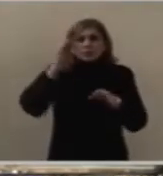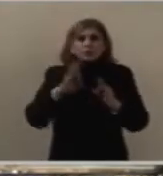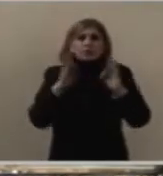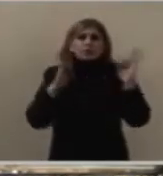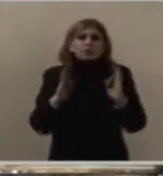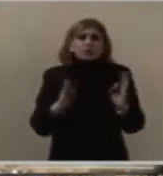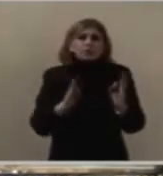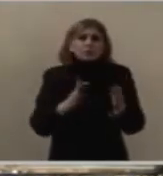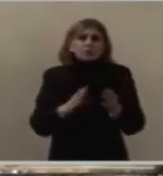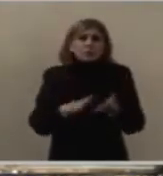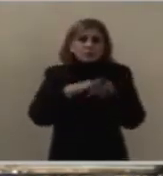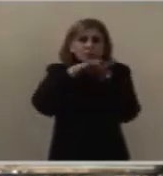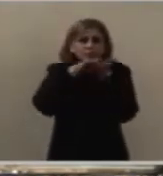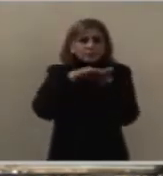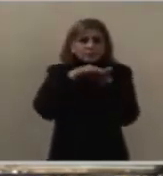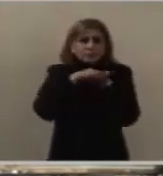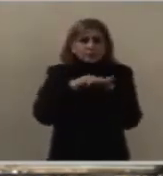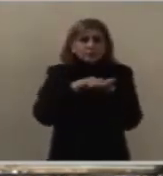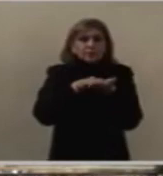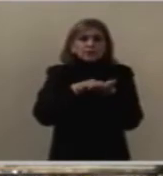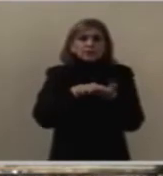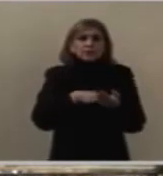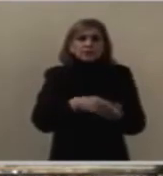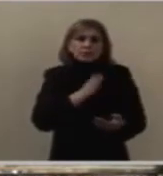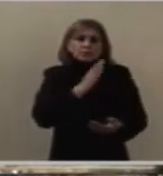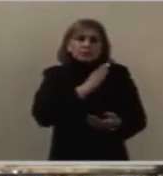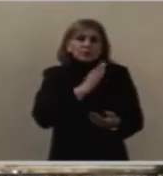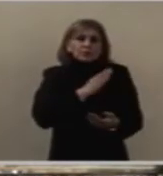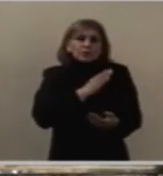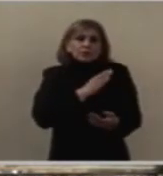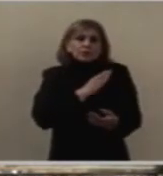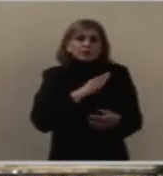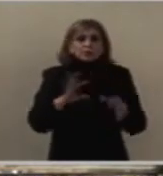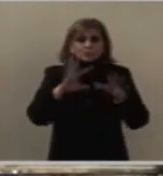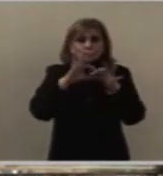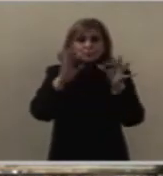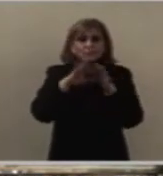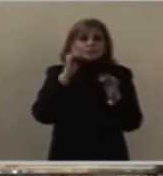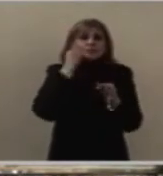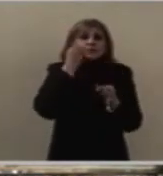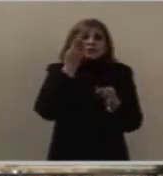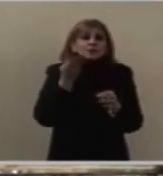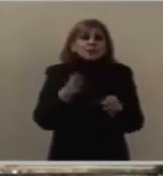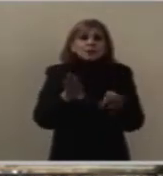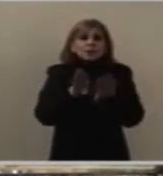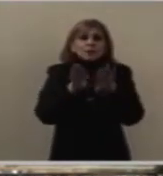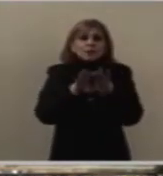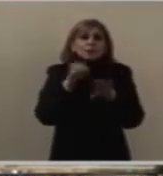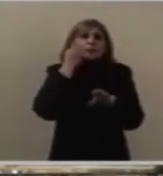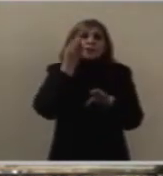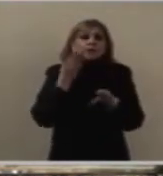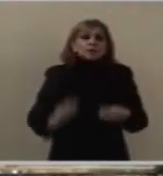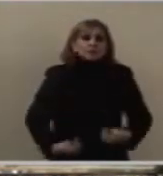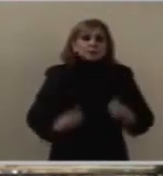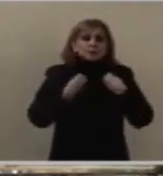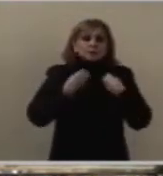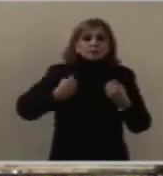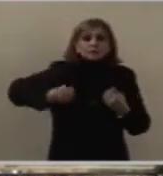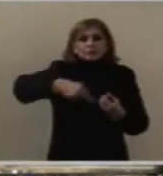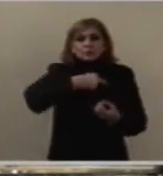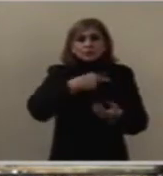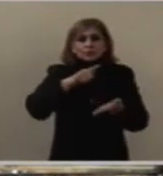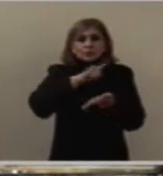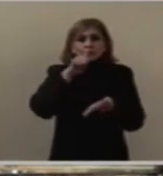nos atrae a vivir como Él quiere que vivamos. La ley de Moisés